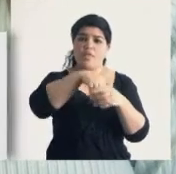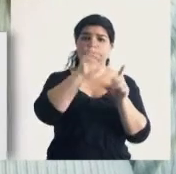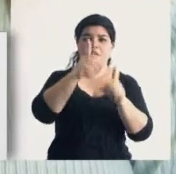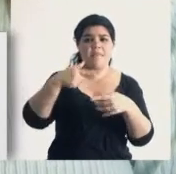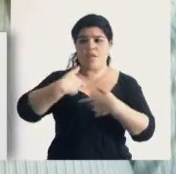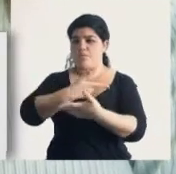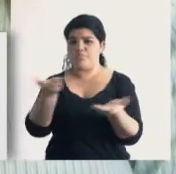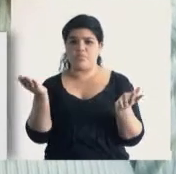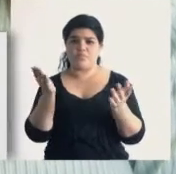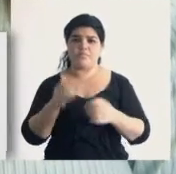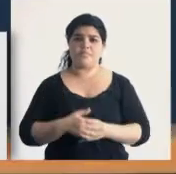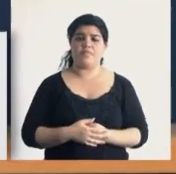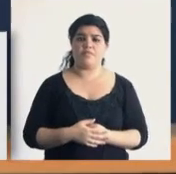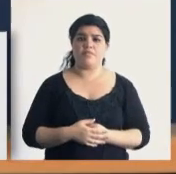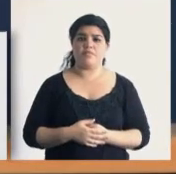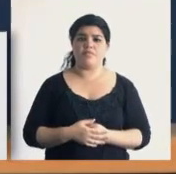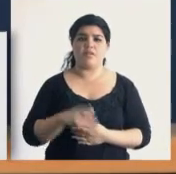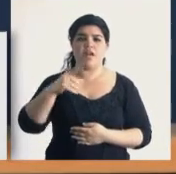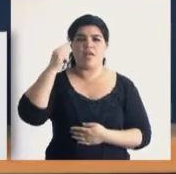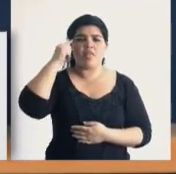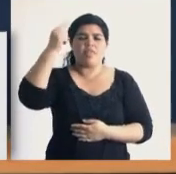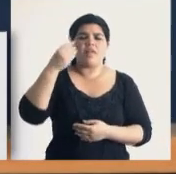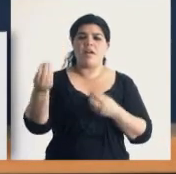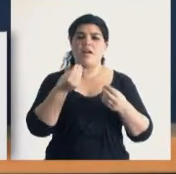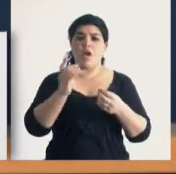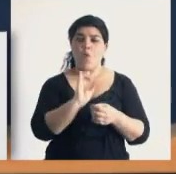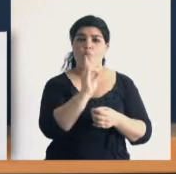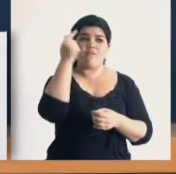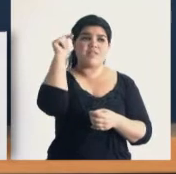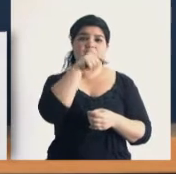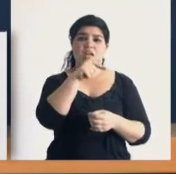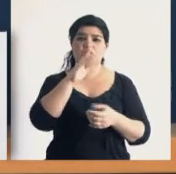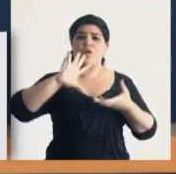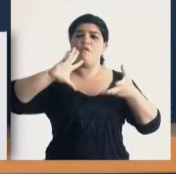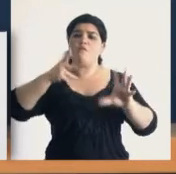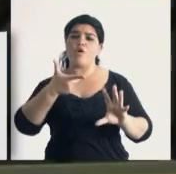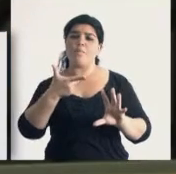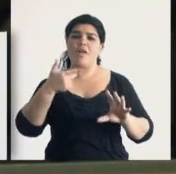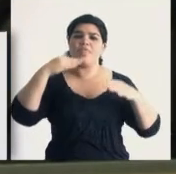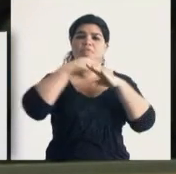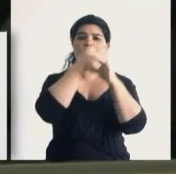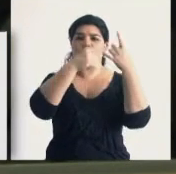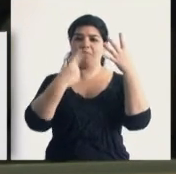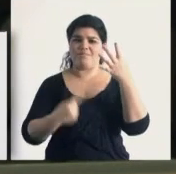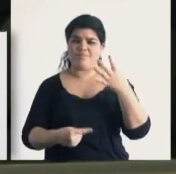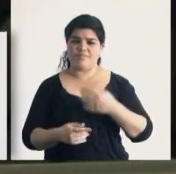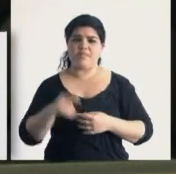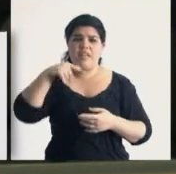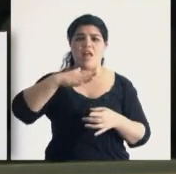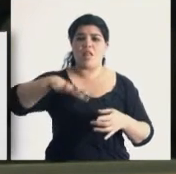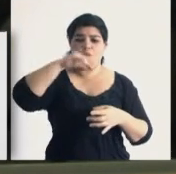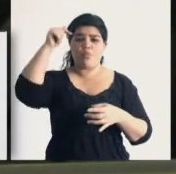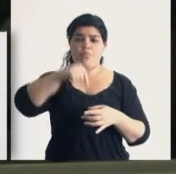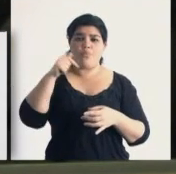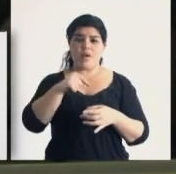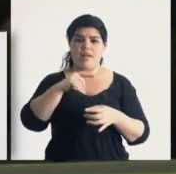Cuyo, pero también a la comunidad en general. La idea es que la universidad se convierta en un polo lingüístico. El centro también tiene un par